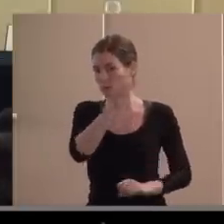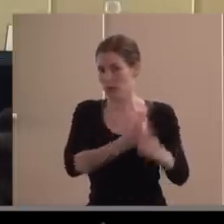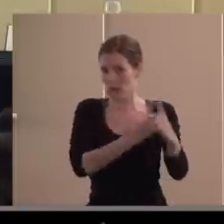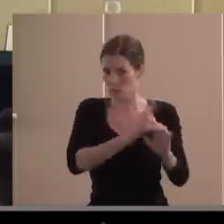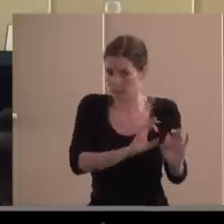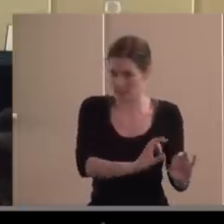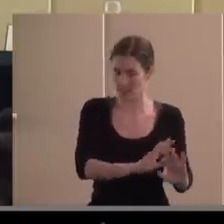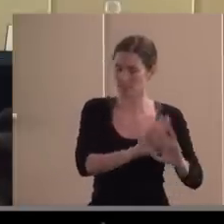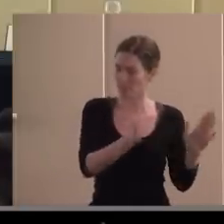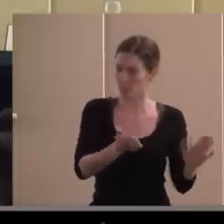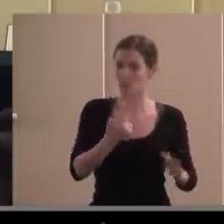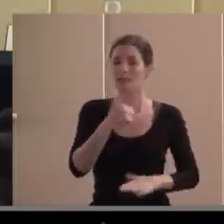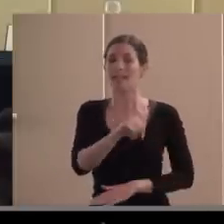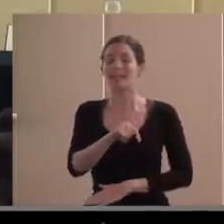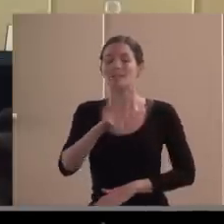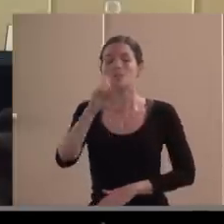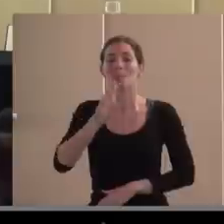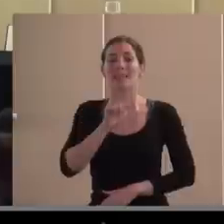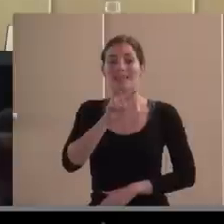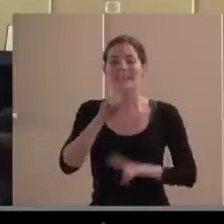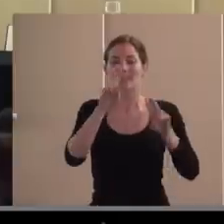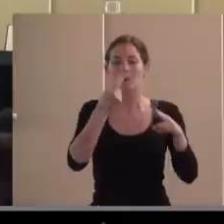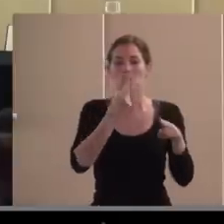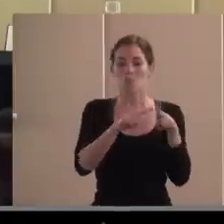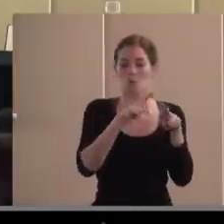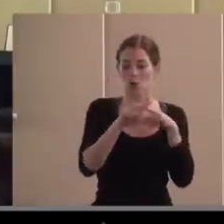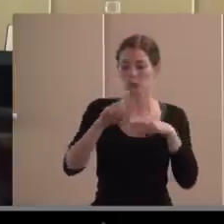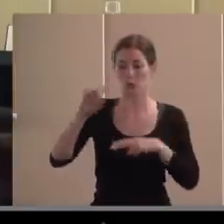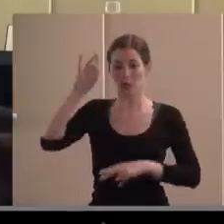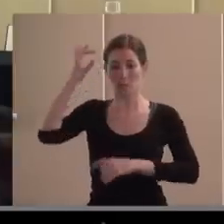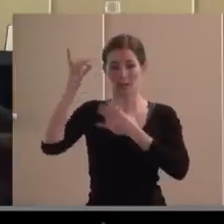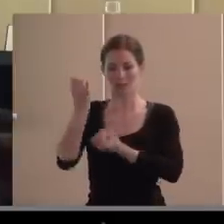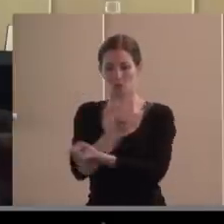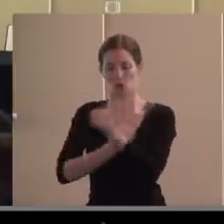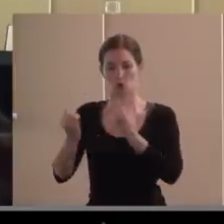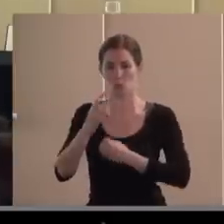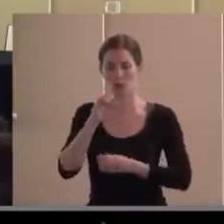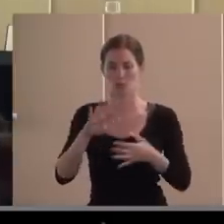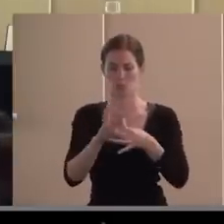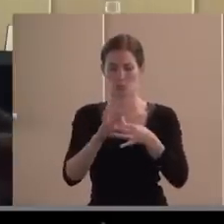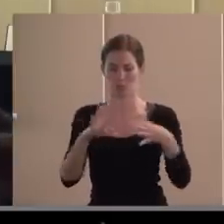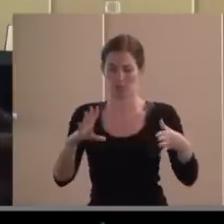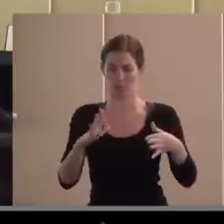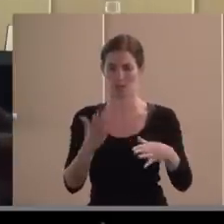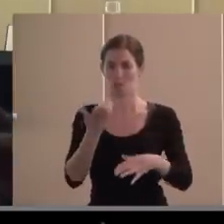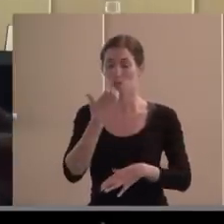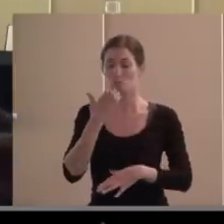quizás se casaba mal con el emprendimiento económico, vuelvo a decir, como el movimiento obrero, como el movimiento